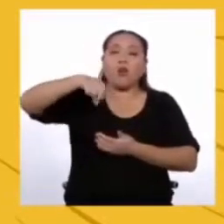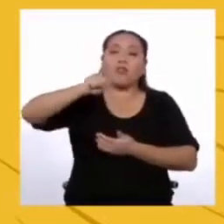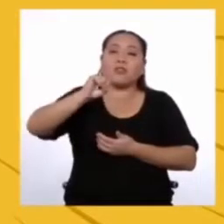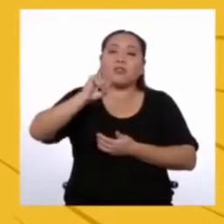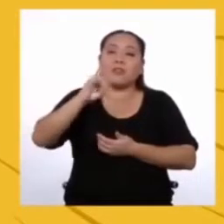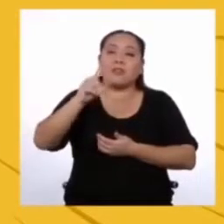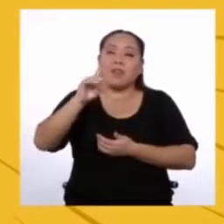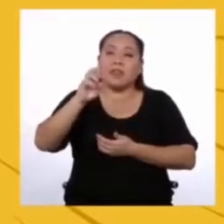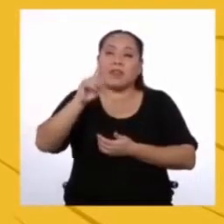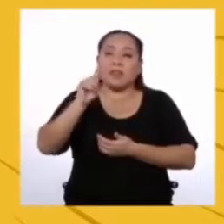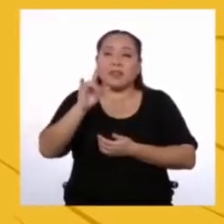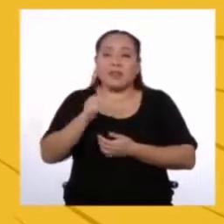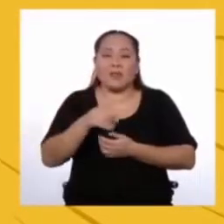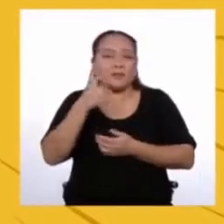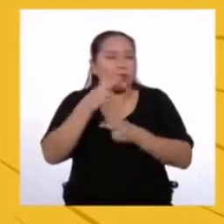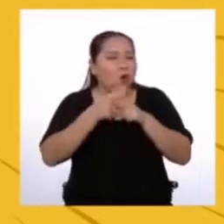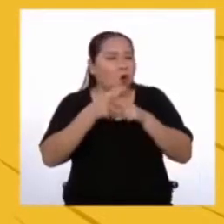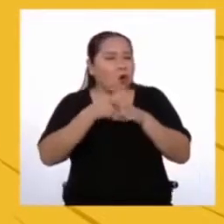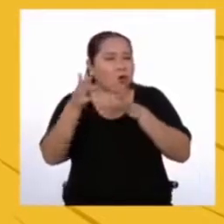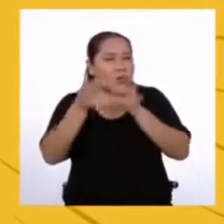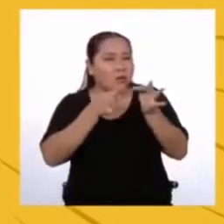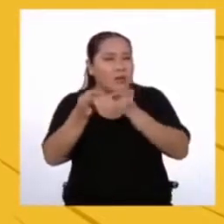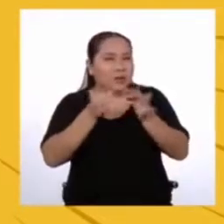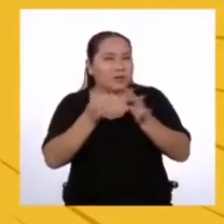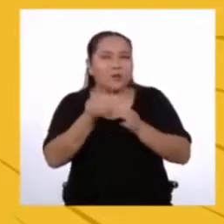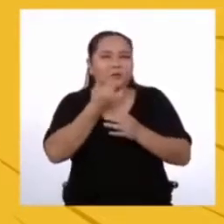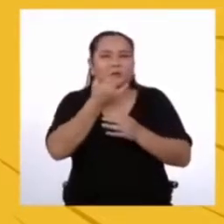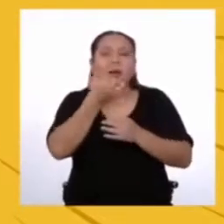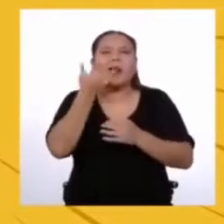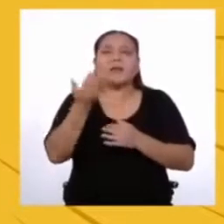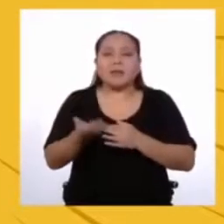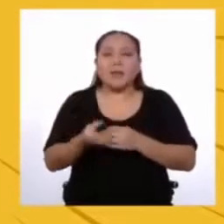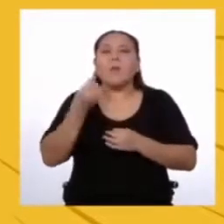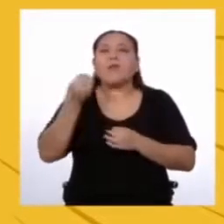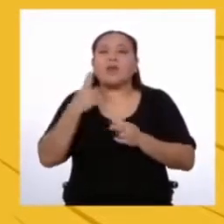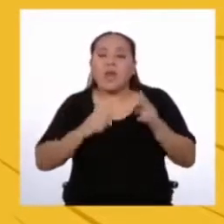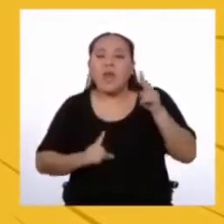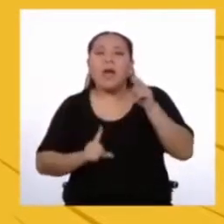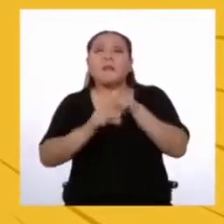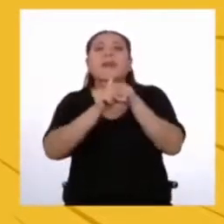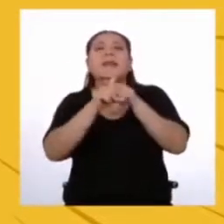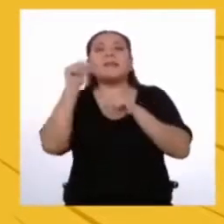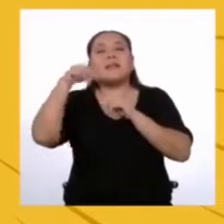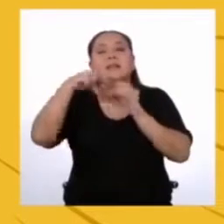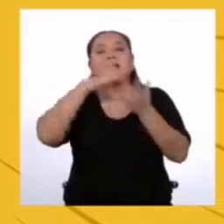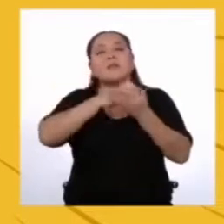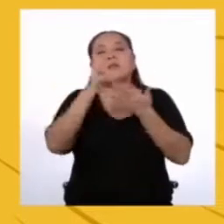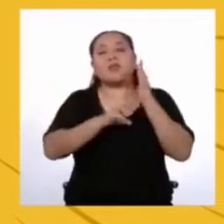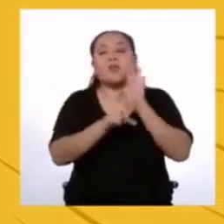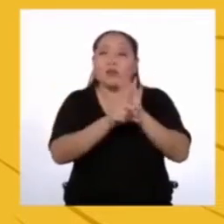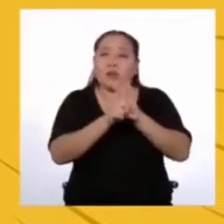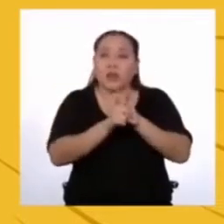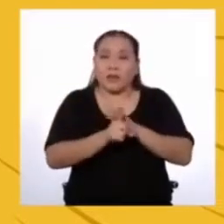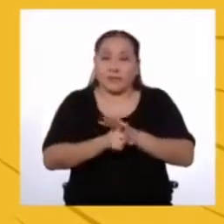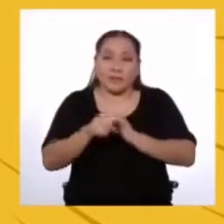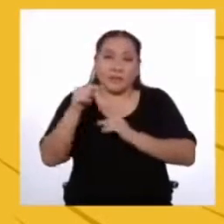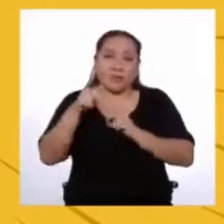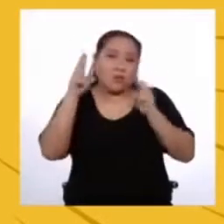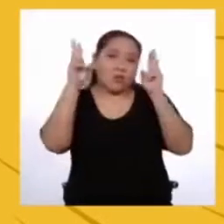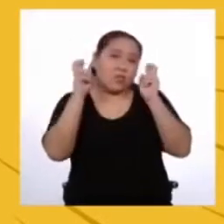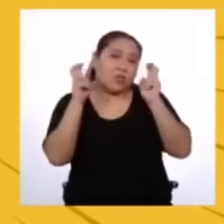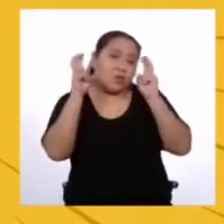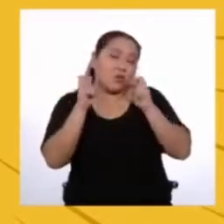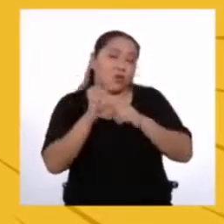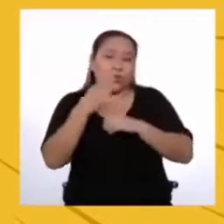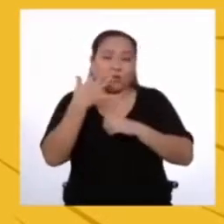decir, una breve explicación de los antecedentes Que llevaron a la elaboración del proyecto de ley Es un título